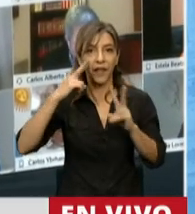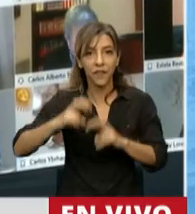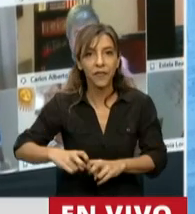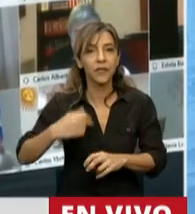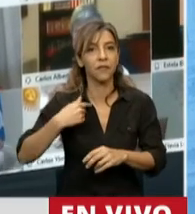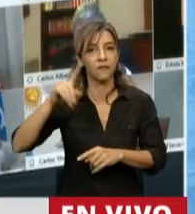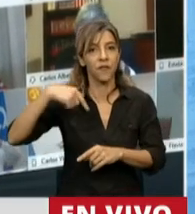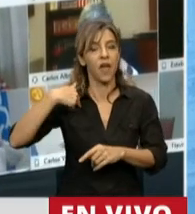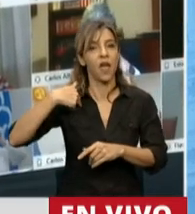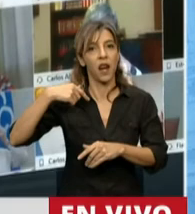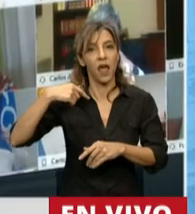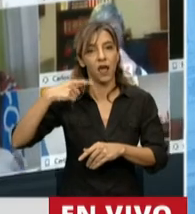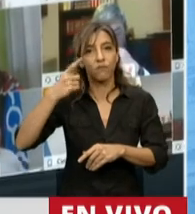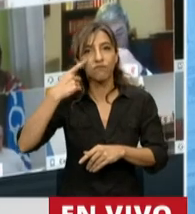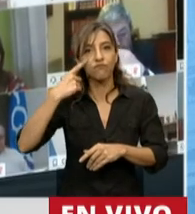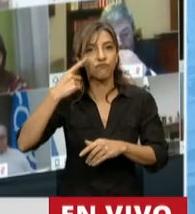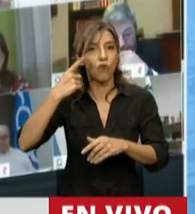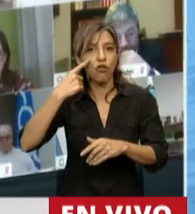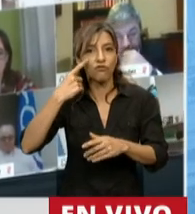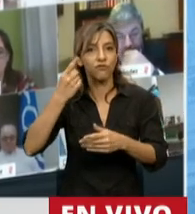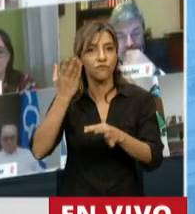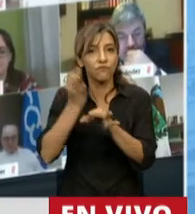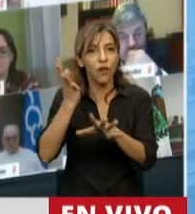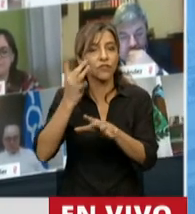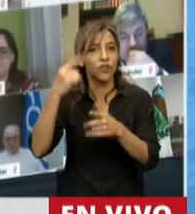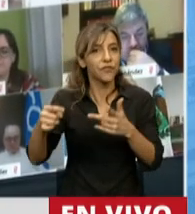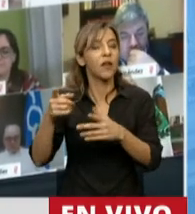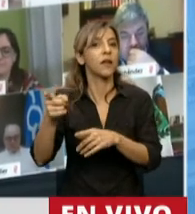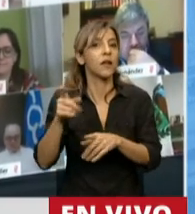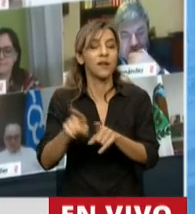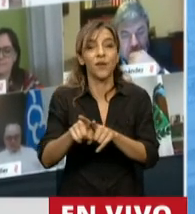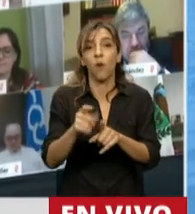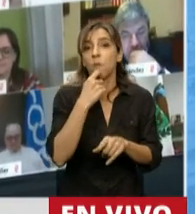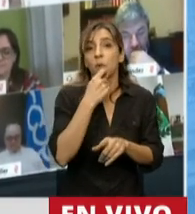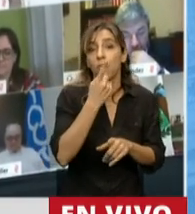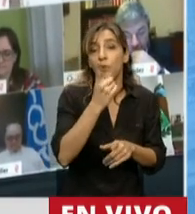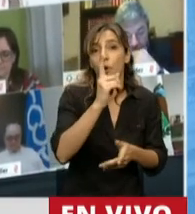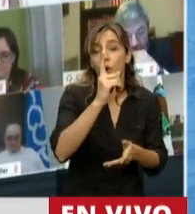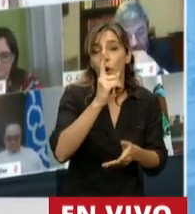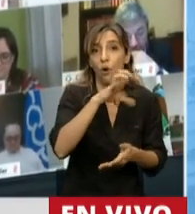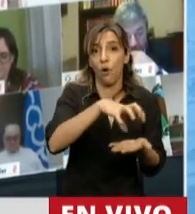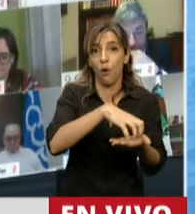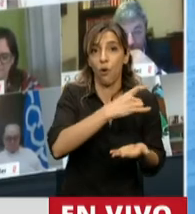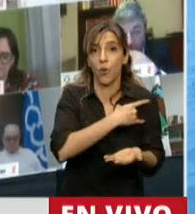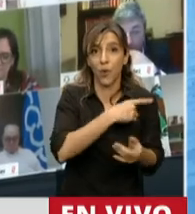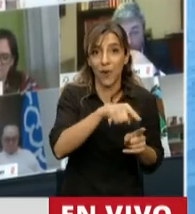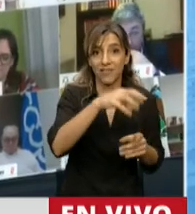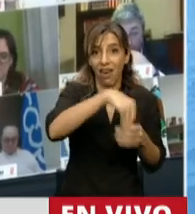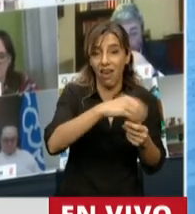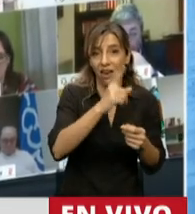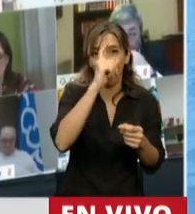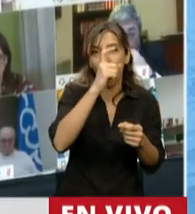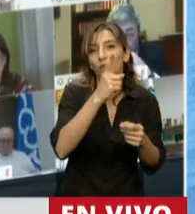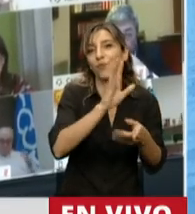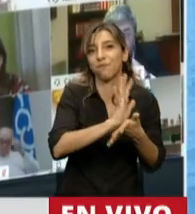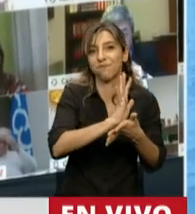todos los días cómo se están haciendo cargo en sus hospitales universitarios de los gastos adicionales